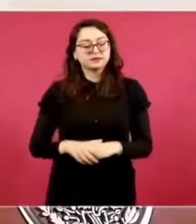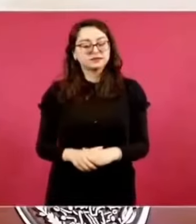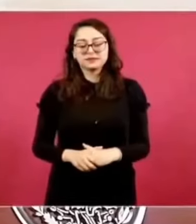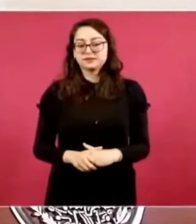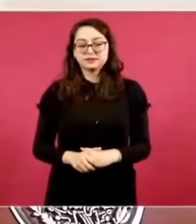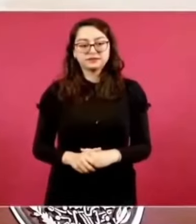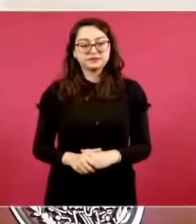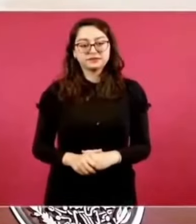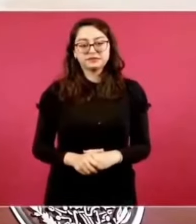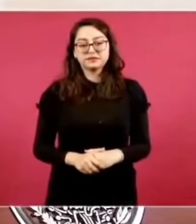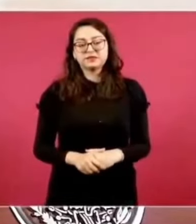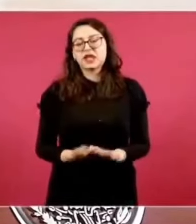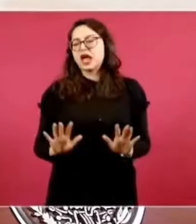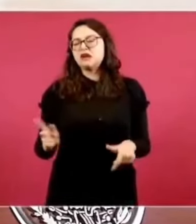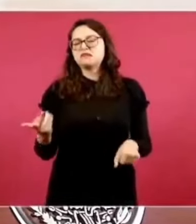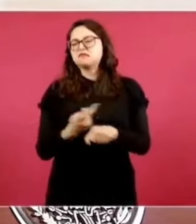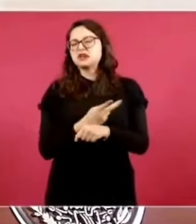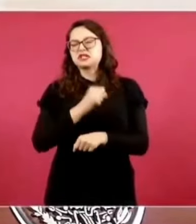voltear a ver a otro lado